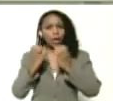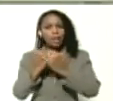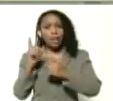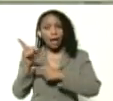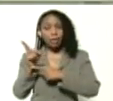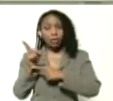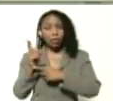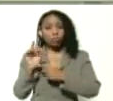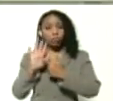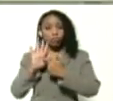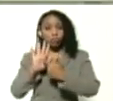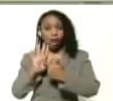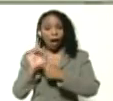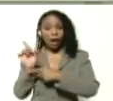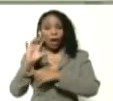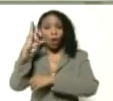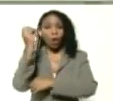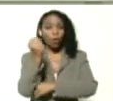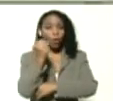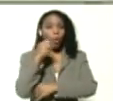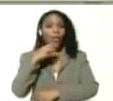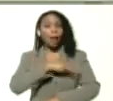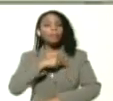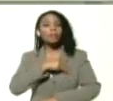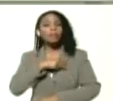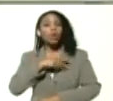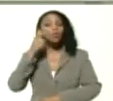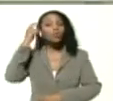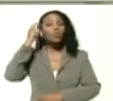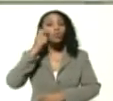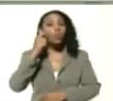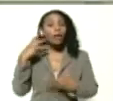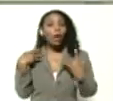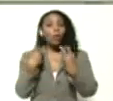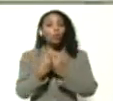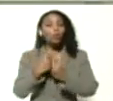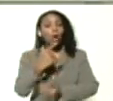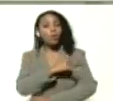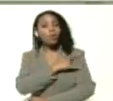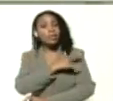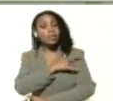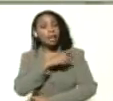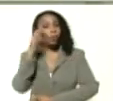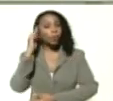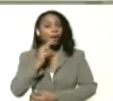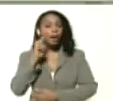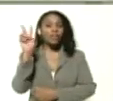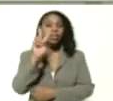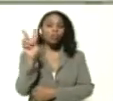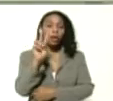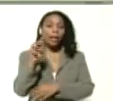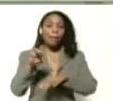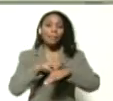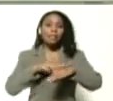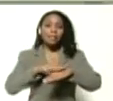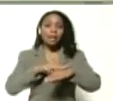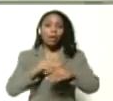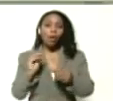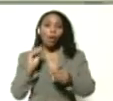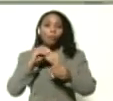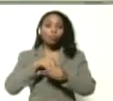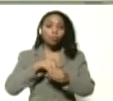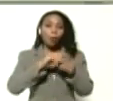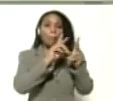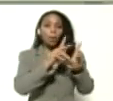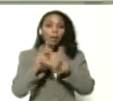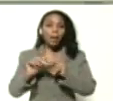destaca allí, el logro, de la misión Sucre, que en conjunto, con nuestra universidad, bolivariana de Venezuela, y nuestro ministerio, incorporó, su programa,